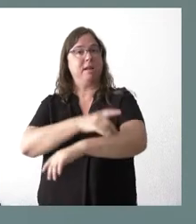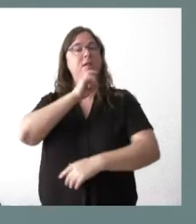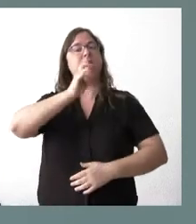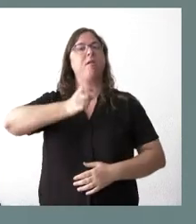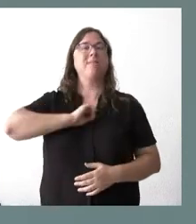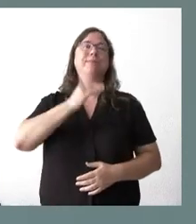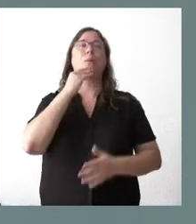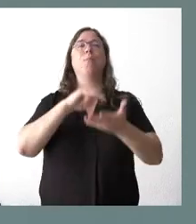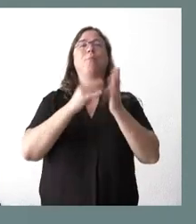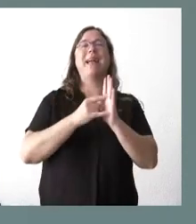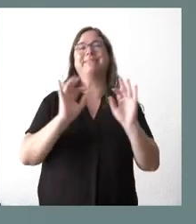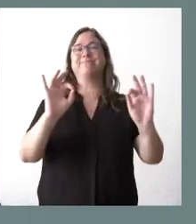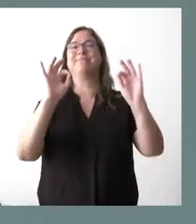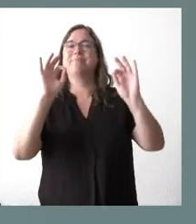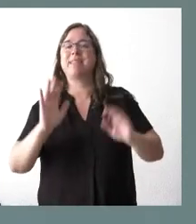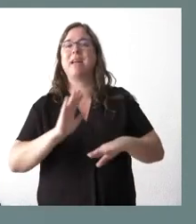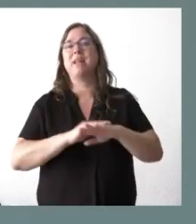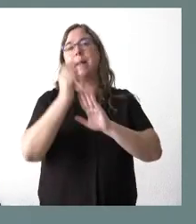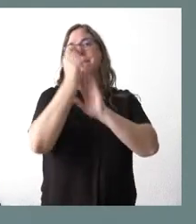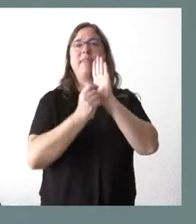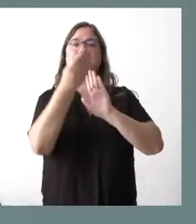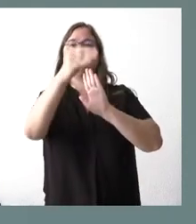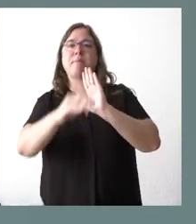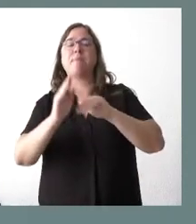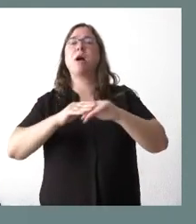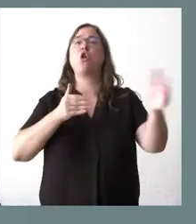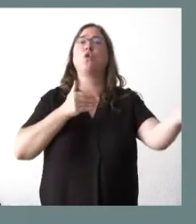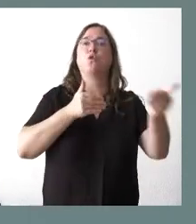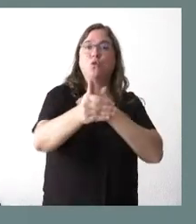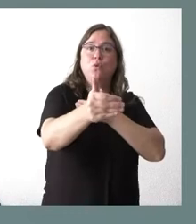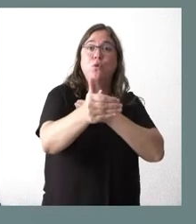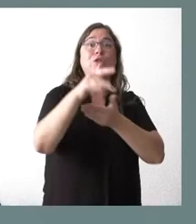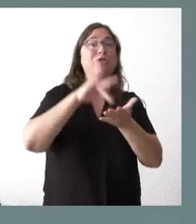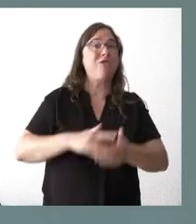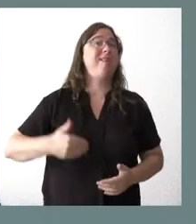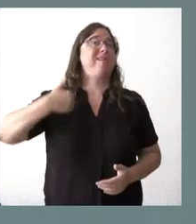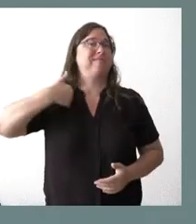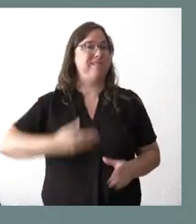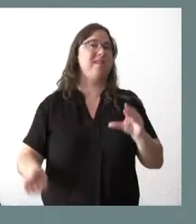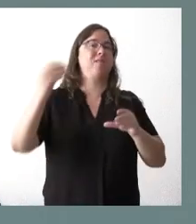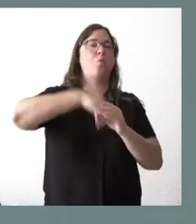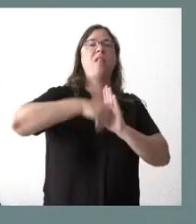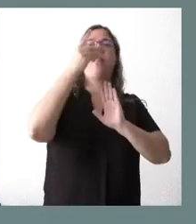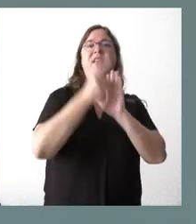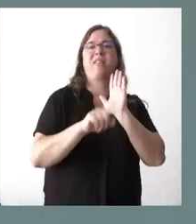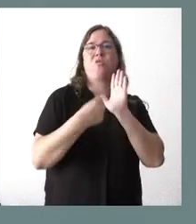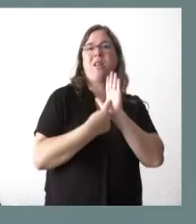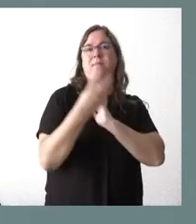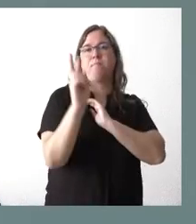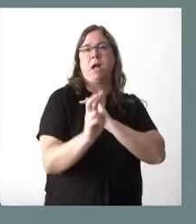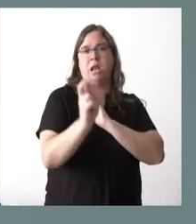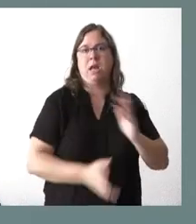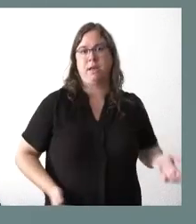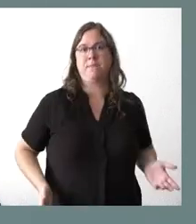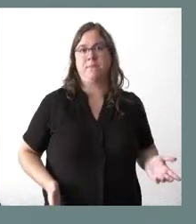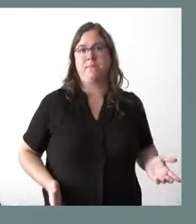contingencia adicional y, por tanto, que habría medidas adicionales para el futuro a las ya tomadas en el decreto ley que está en vigor y que ya es efectivo